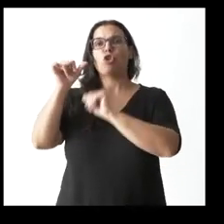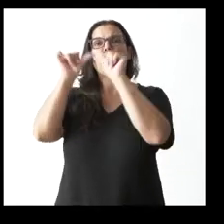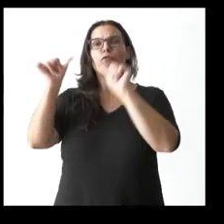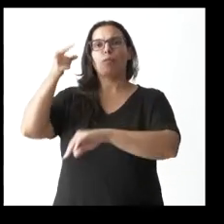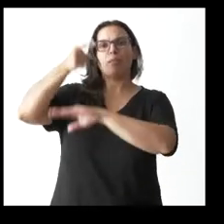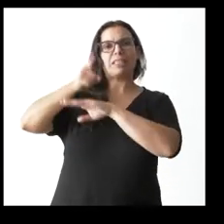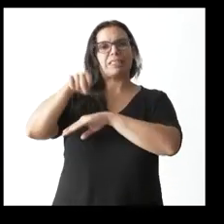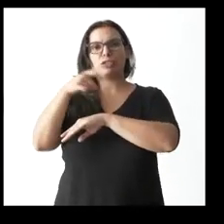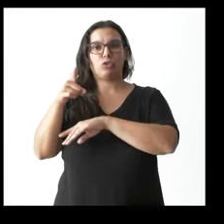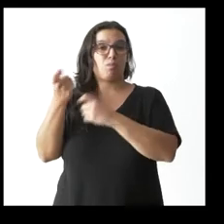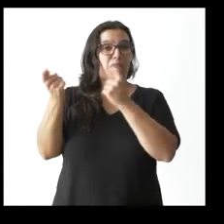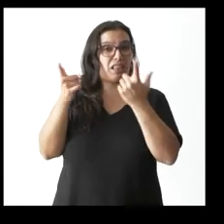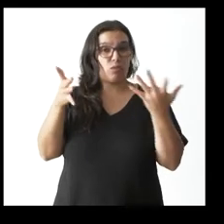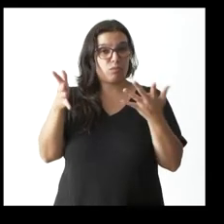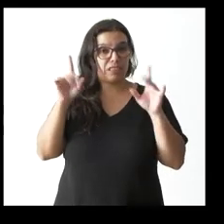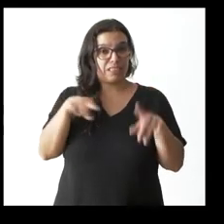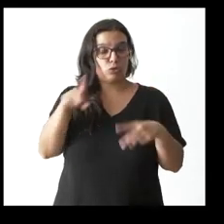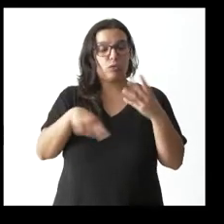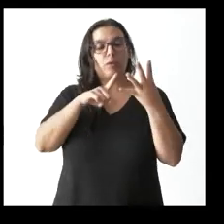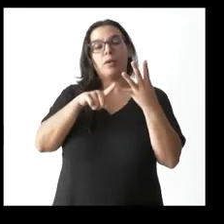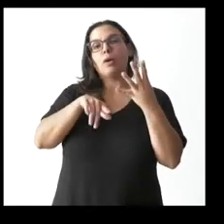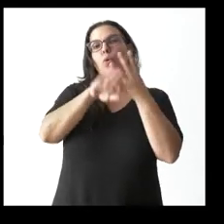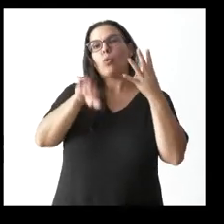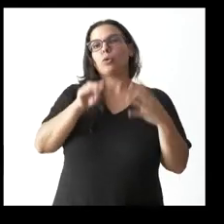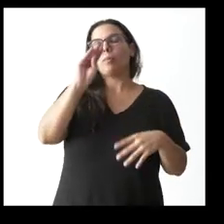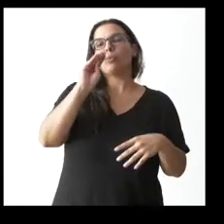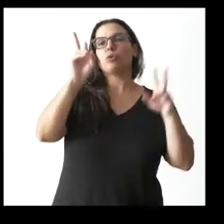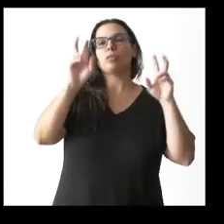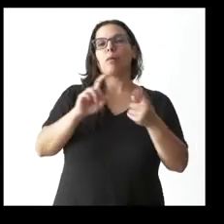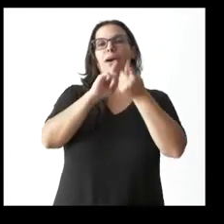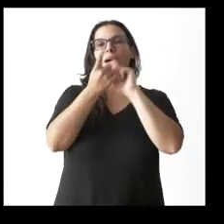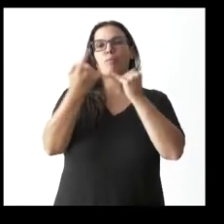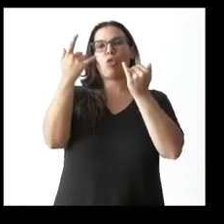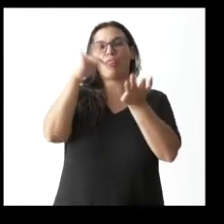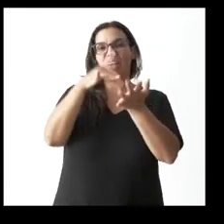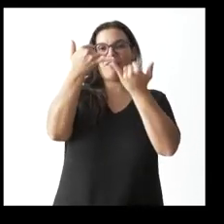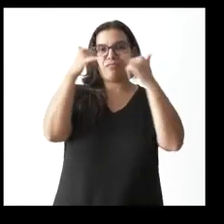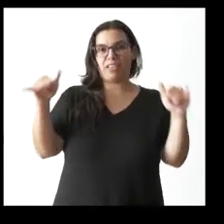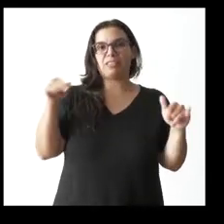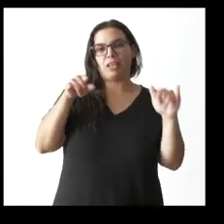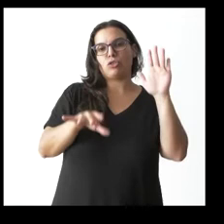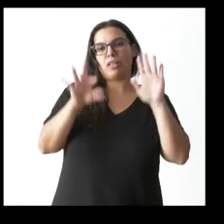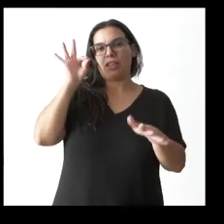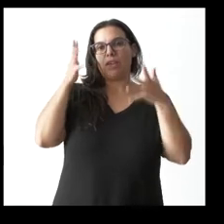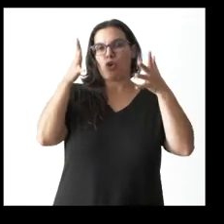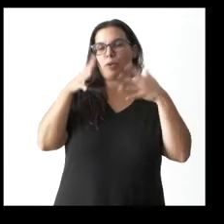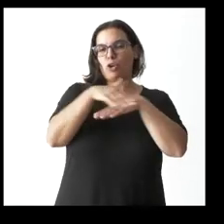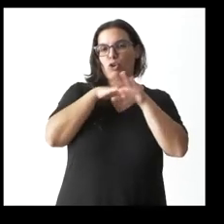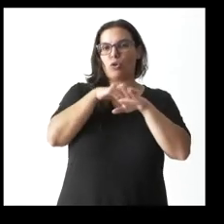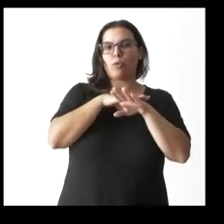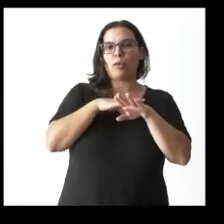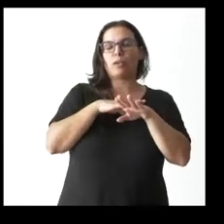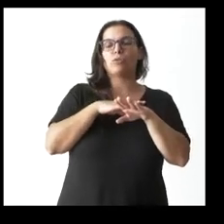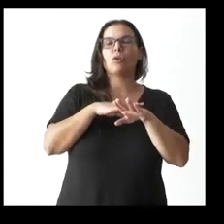parecidas o las mismas y luego por último sobre el cambio de la festividad que sí que es una decisión que depende del consejo de gobierno que usted